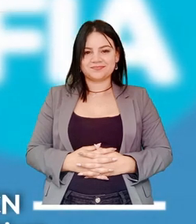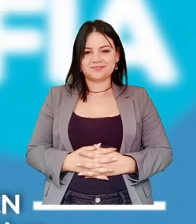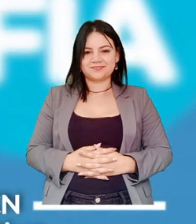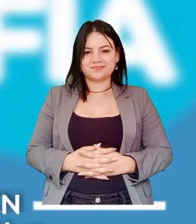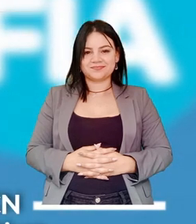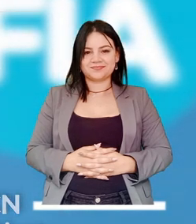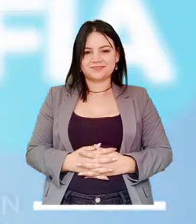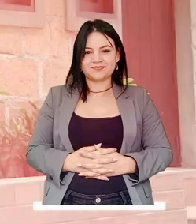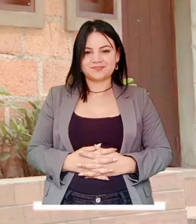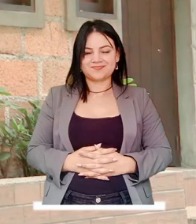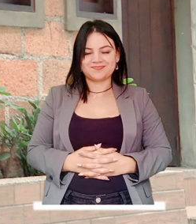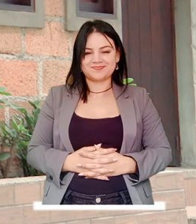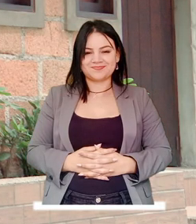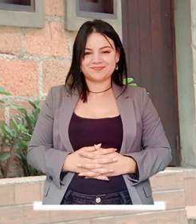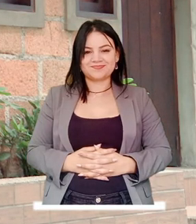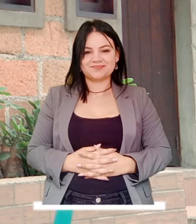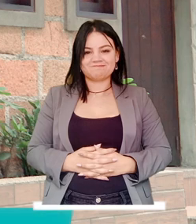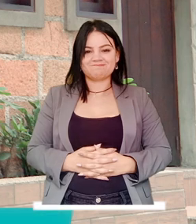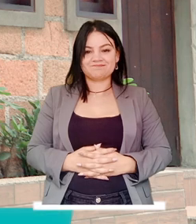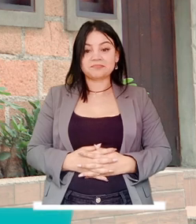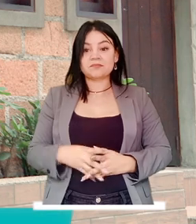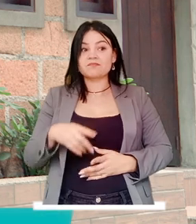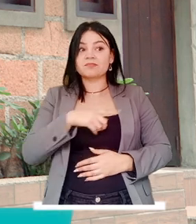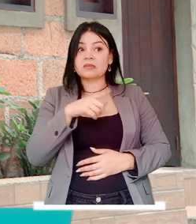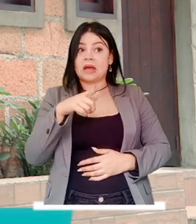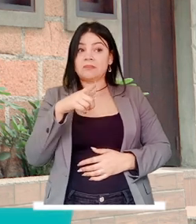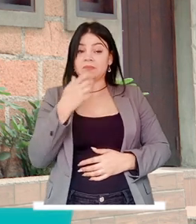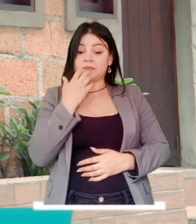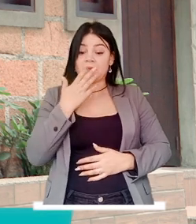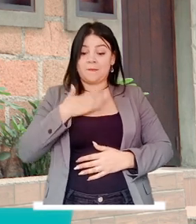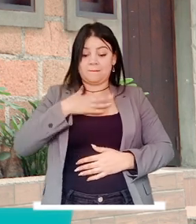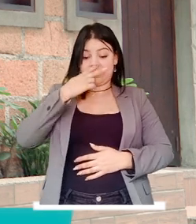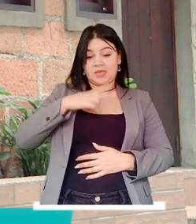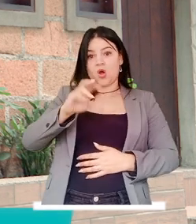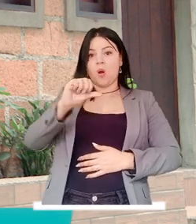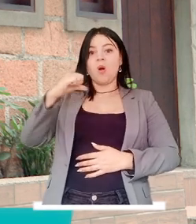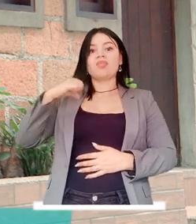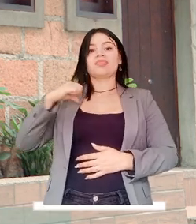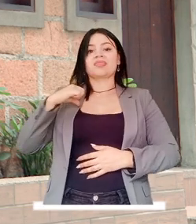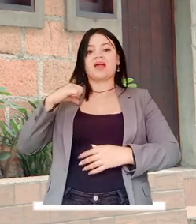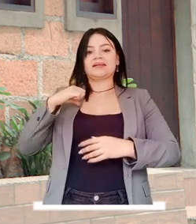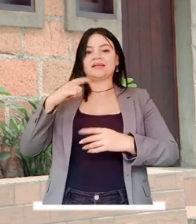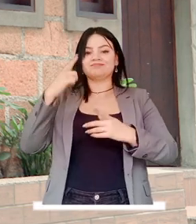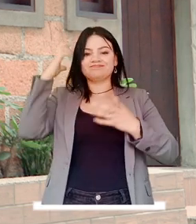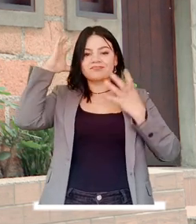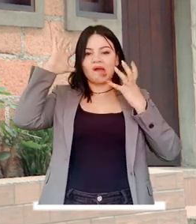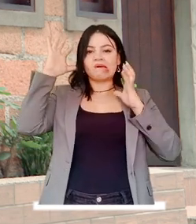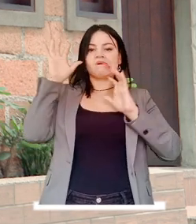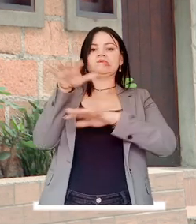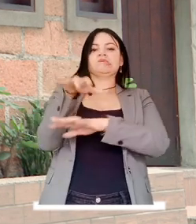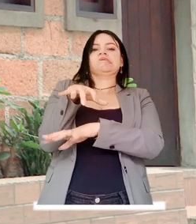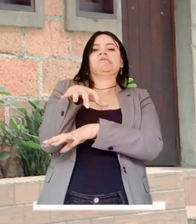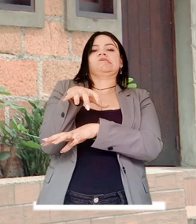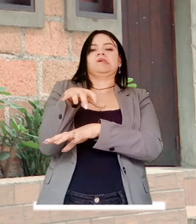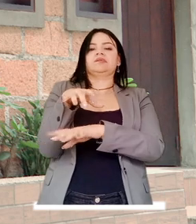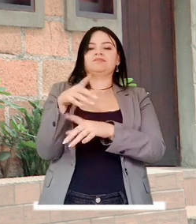házame el bien. Jerónimo tiene un diagnóstico de parálisis cerebral, iniciamos en el programa